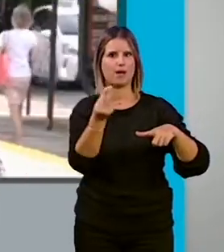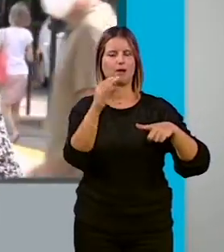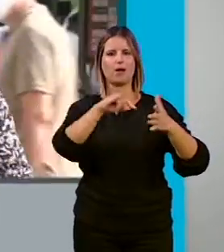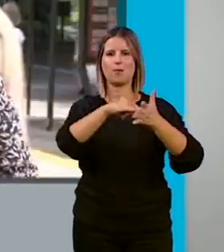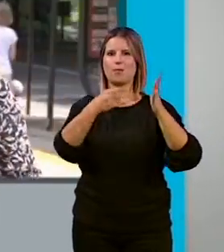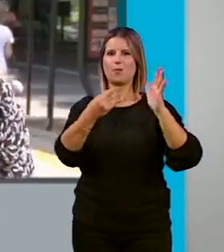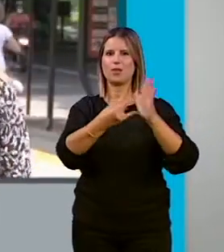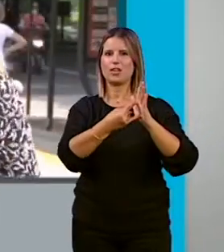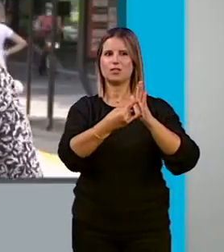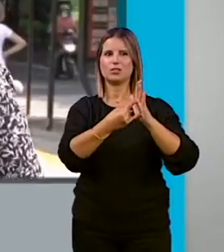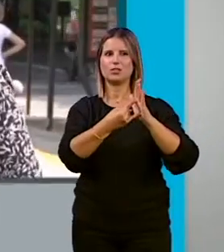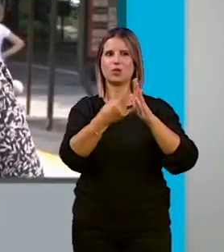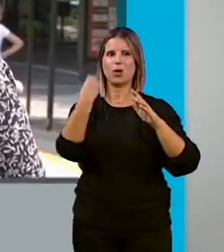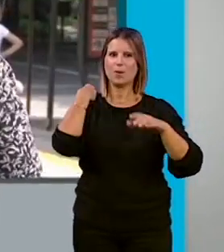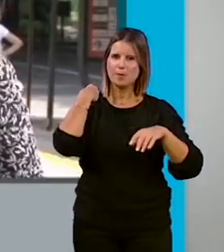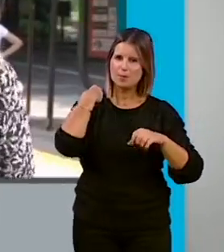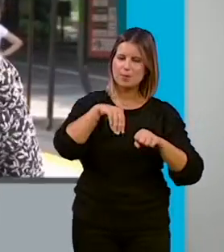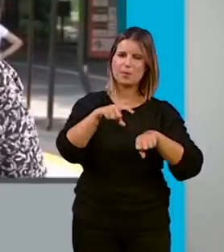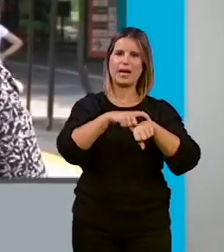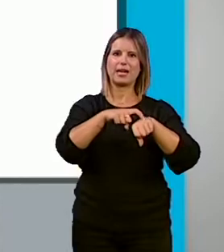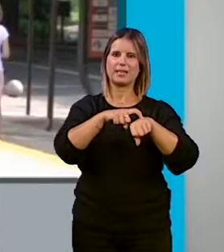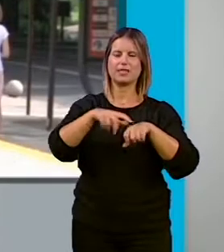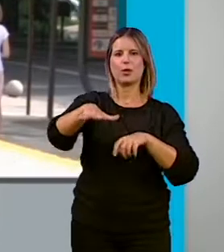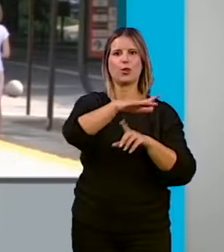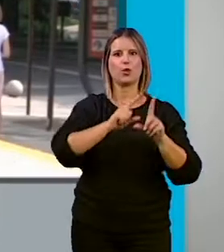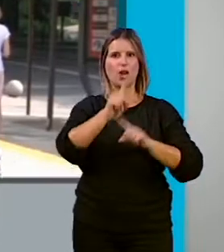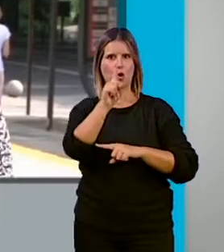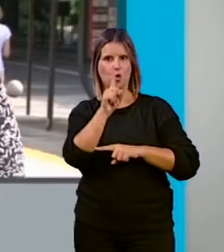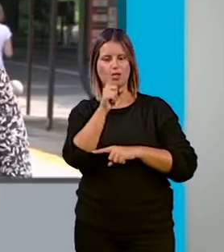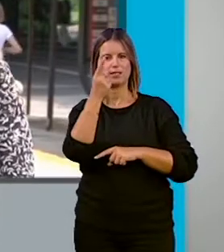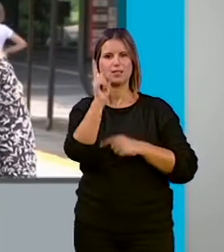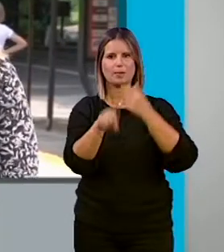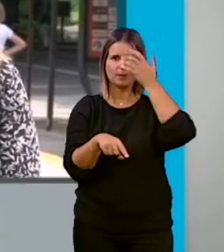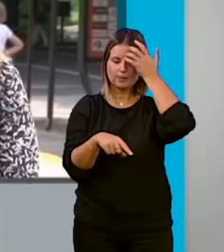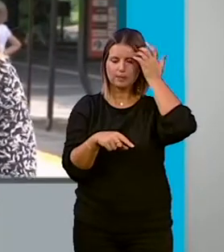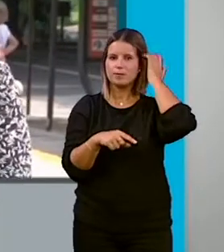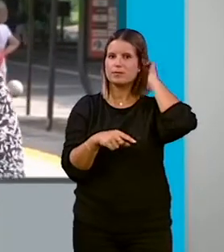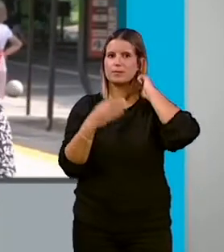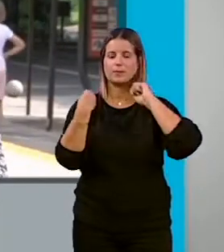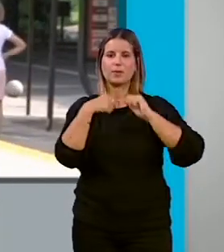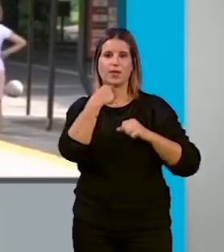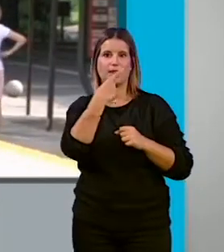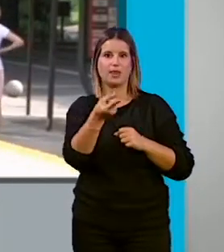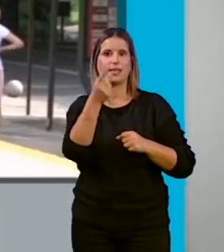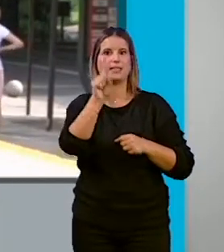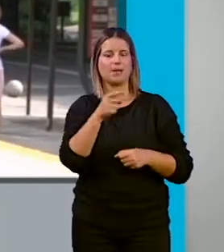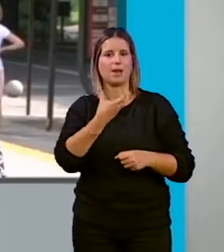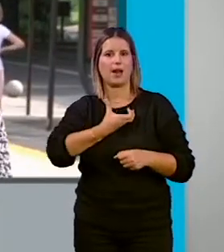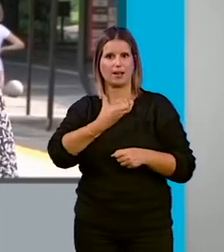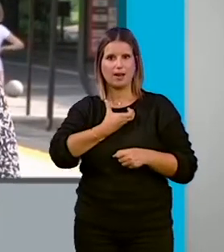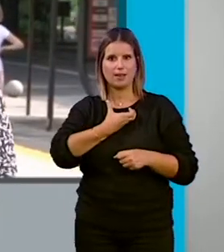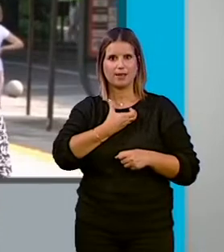intercambiador de estas características en la zona norte y planteando, como bien decía también el alcalde,